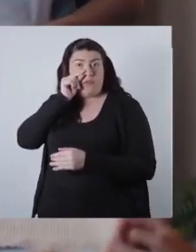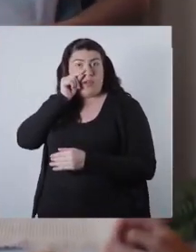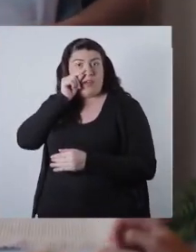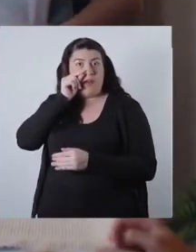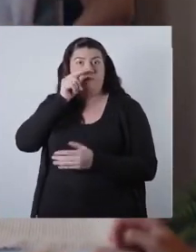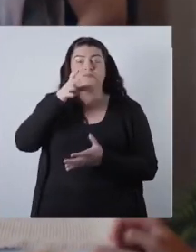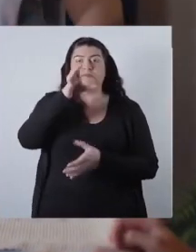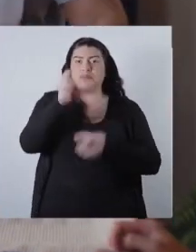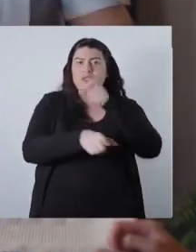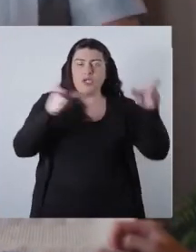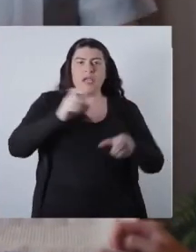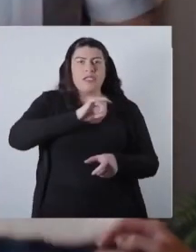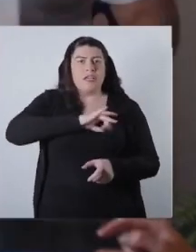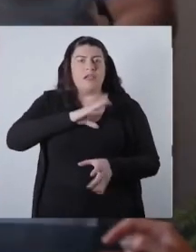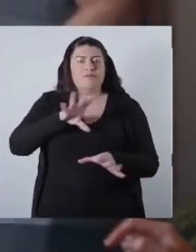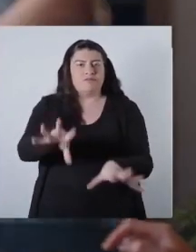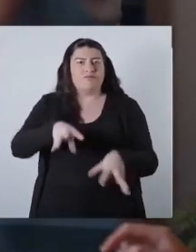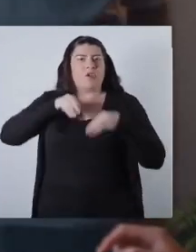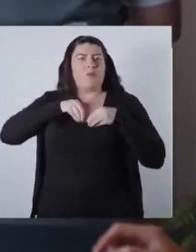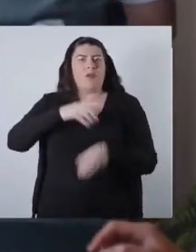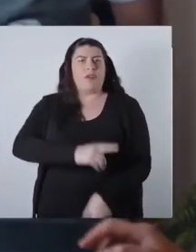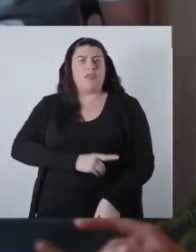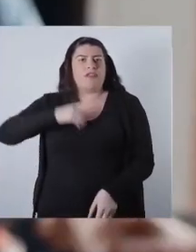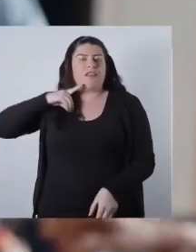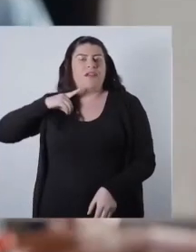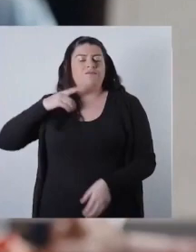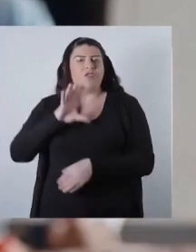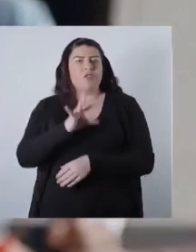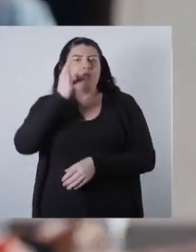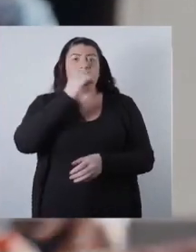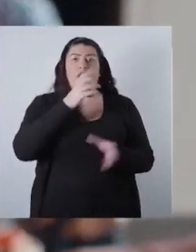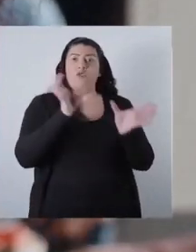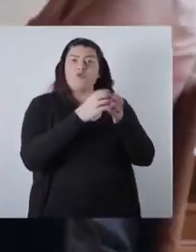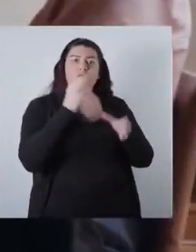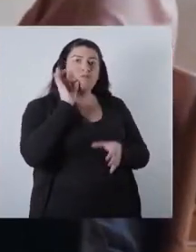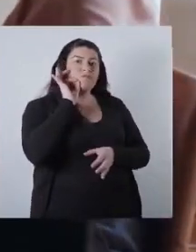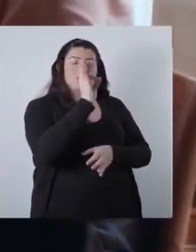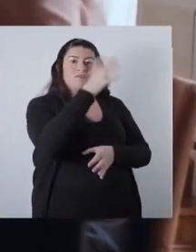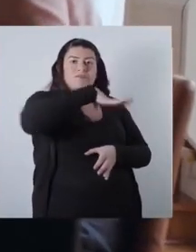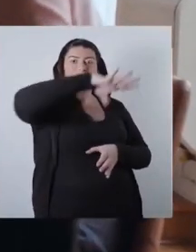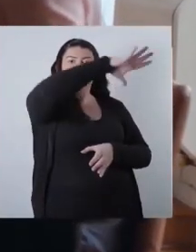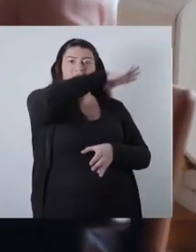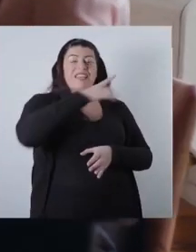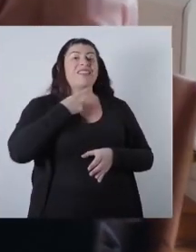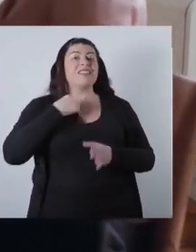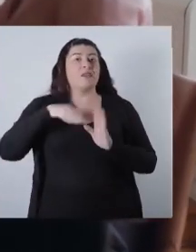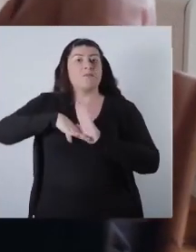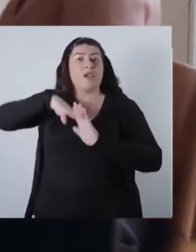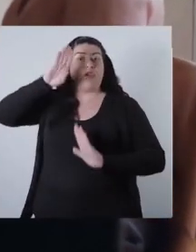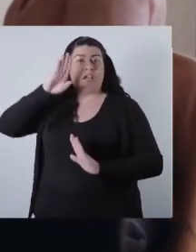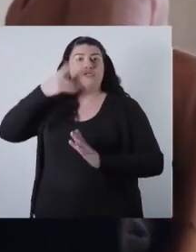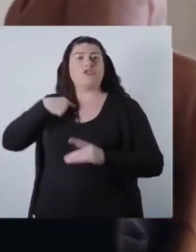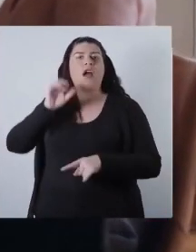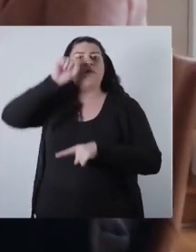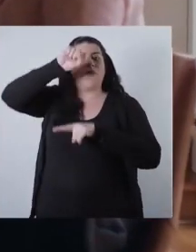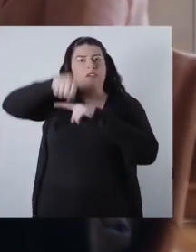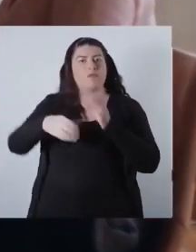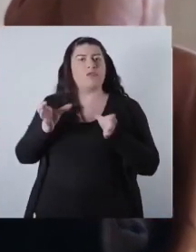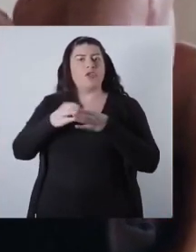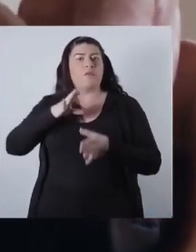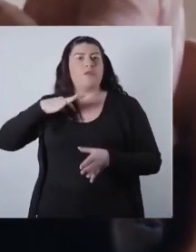octubre... Permiso. El pueblo de Chile volvió a recuperar su dignidad. Nos dimos cuenta que los intereses de la elite no son los intereses de la mayoría.